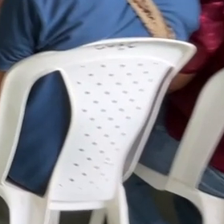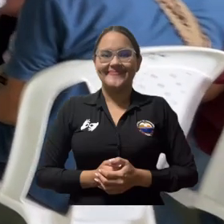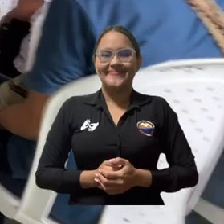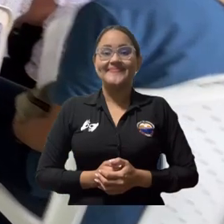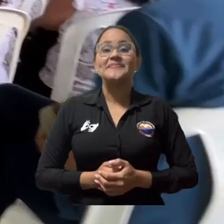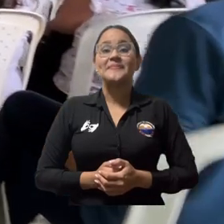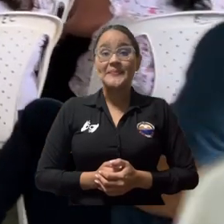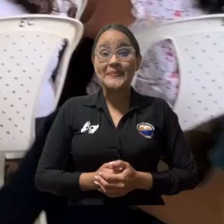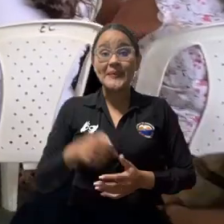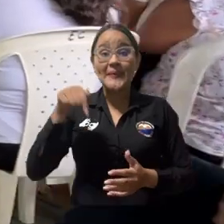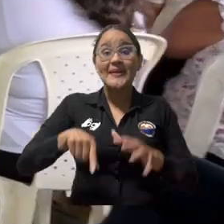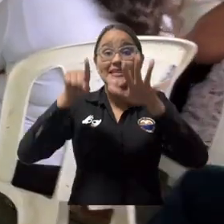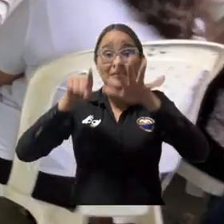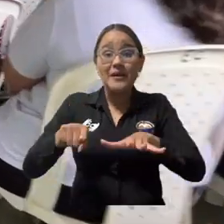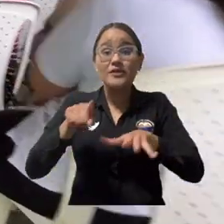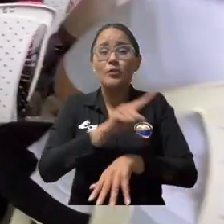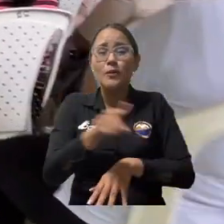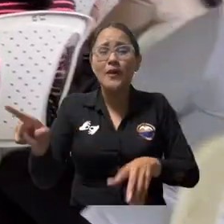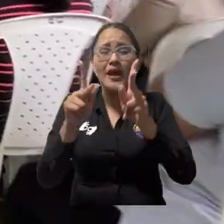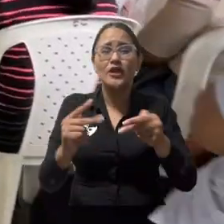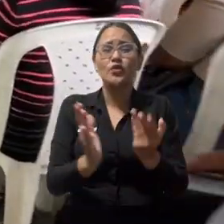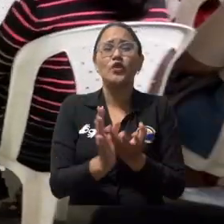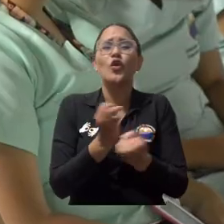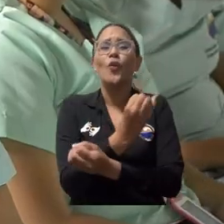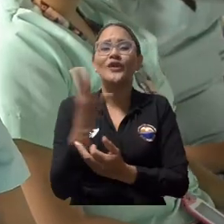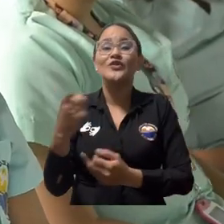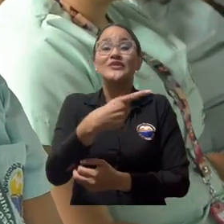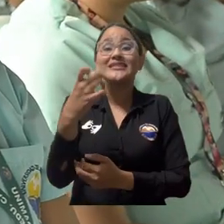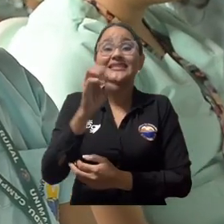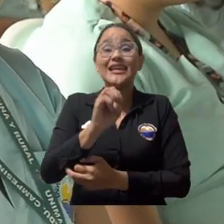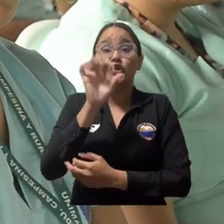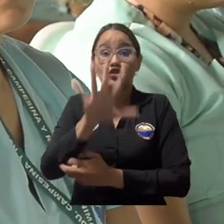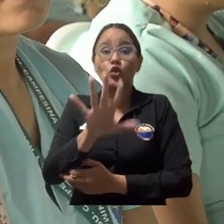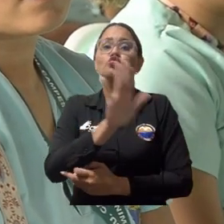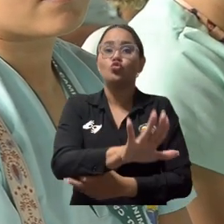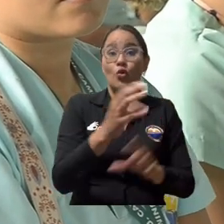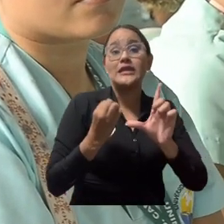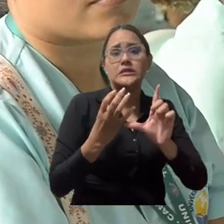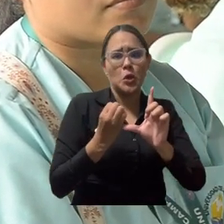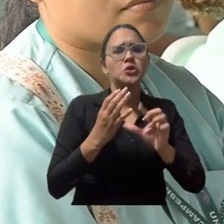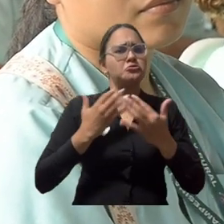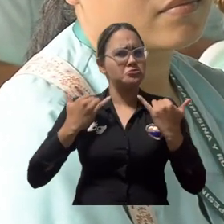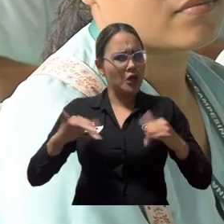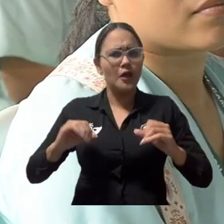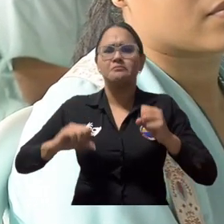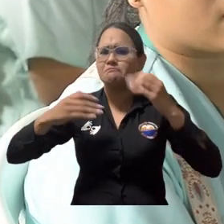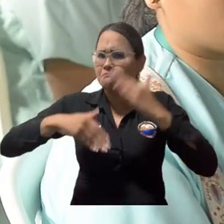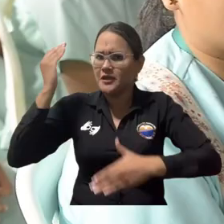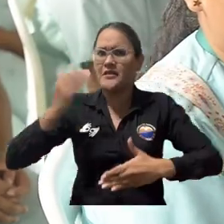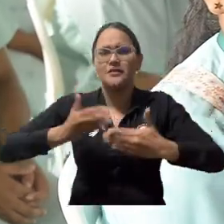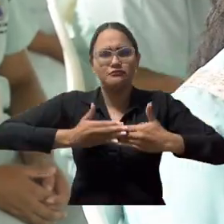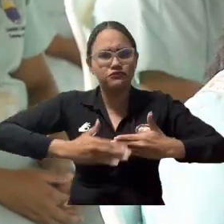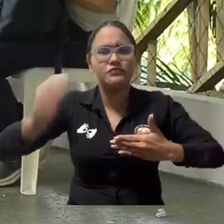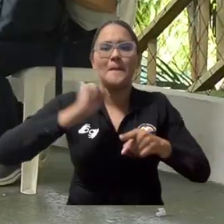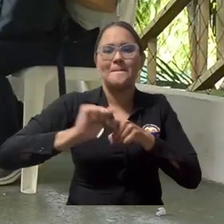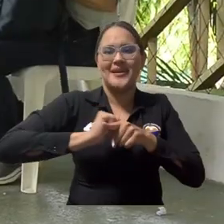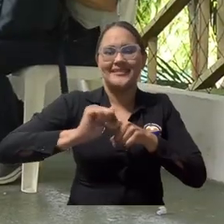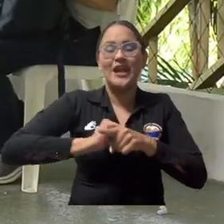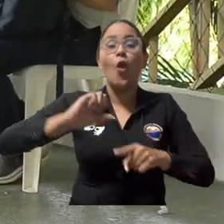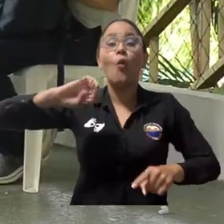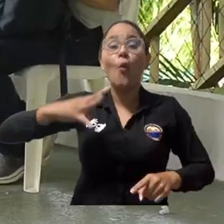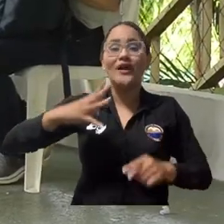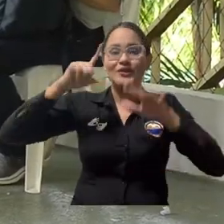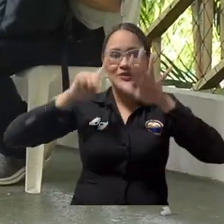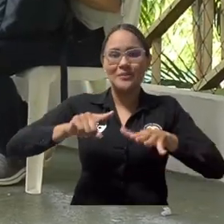En este semestre hay 105 estudiantes de la licenciatura aptos para esta etapa académica que inicia en el cuarto semestre y